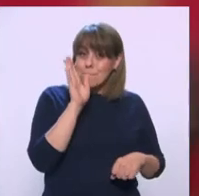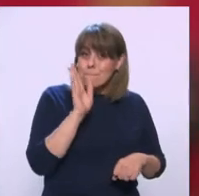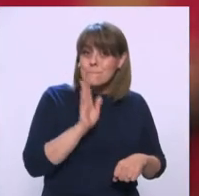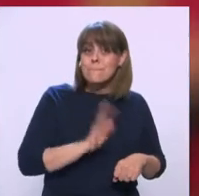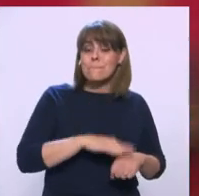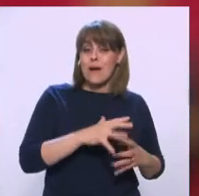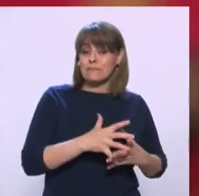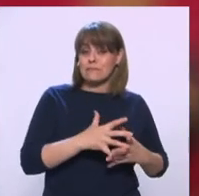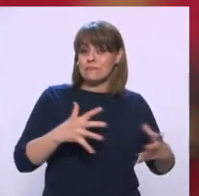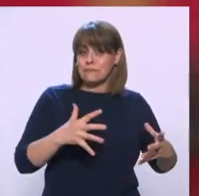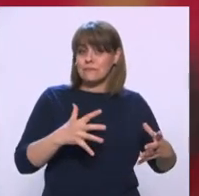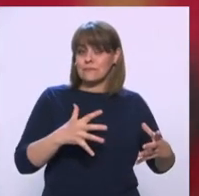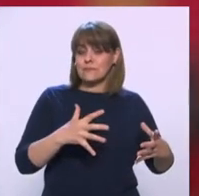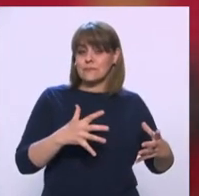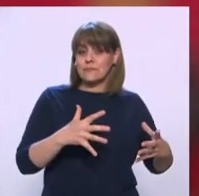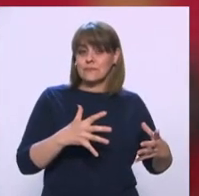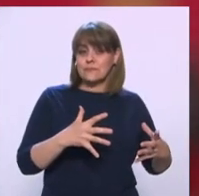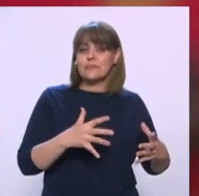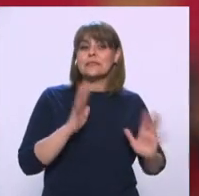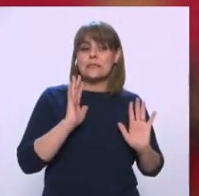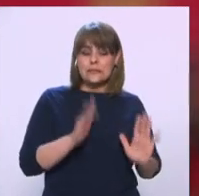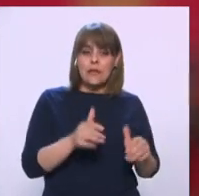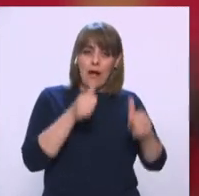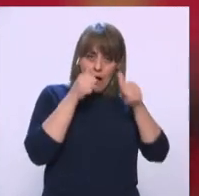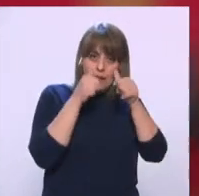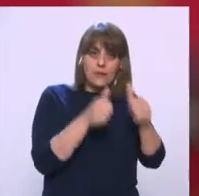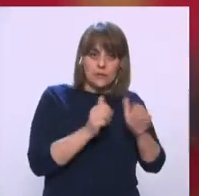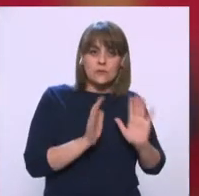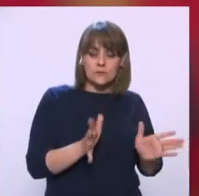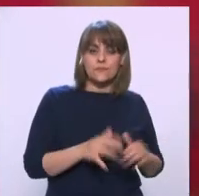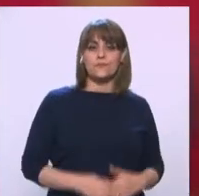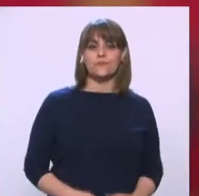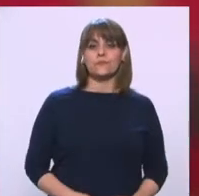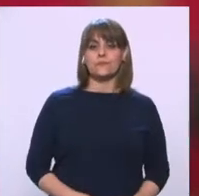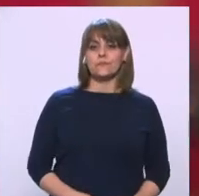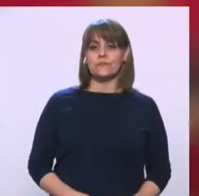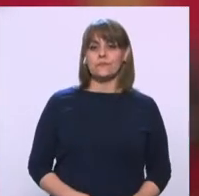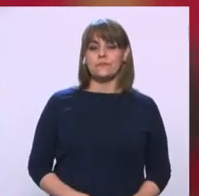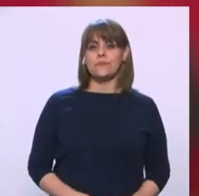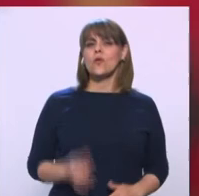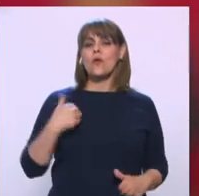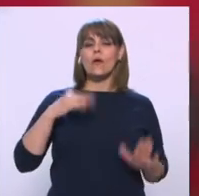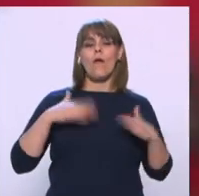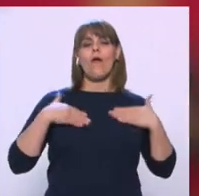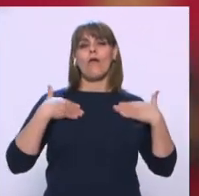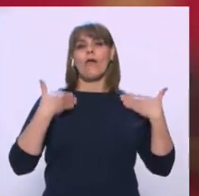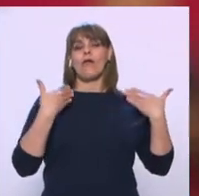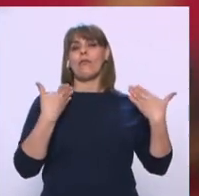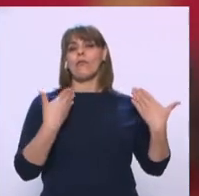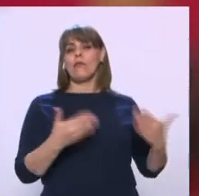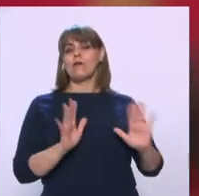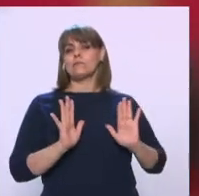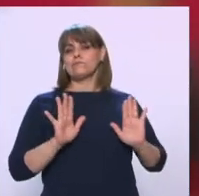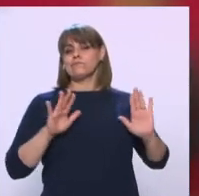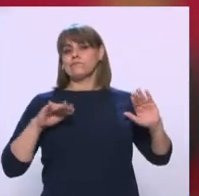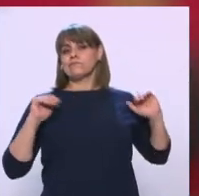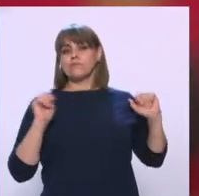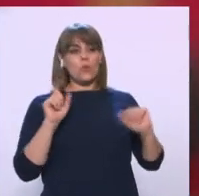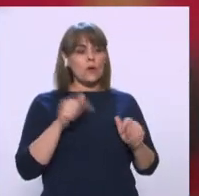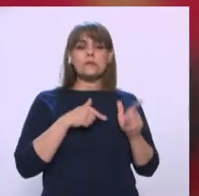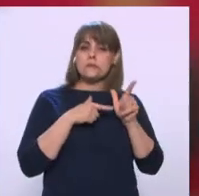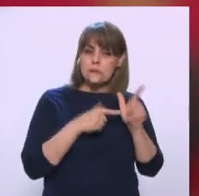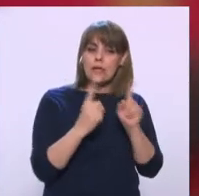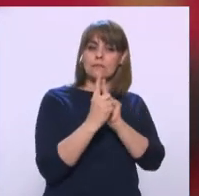Ya se están Atendiendo No hay que Confiarse Hay que seguir Con la sana